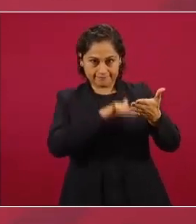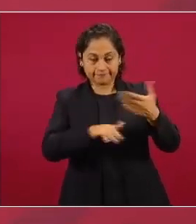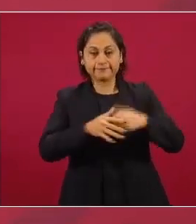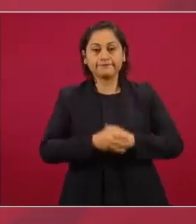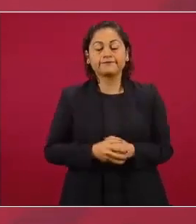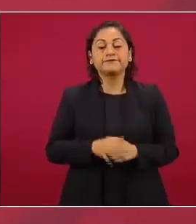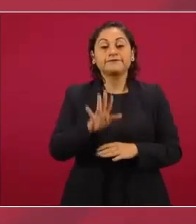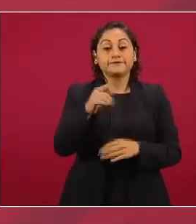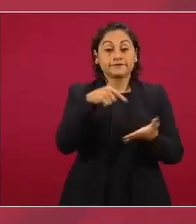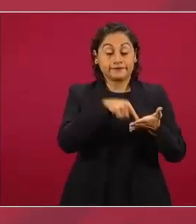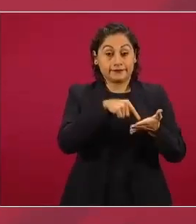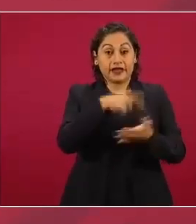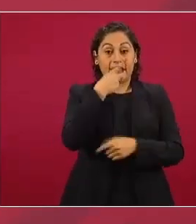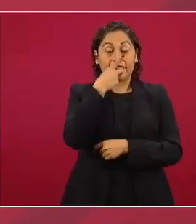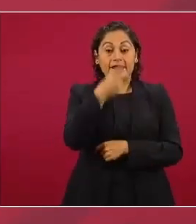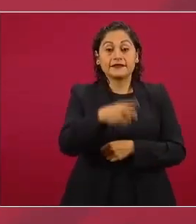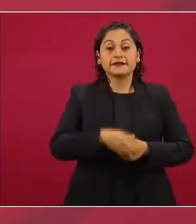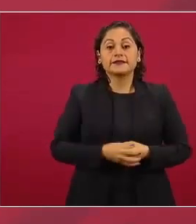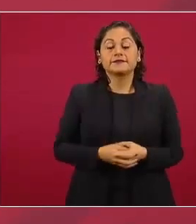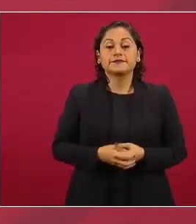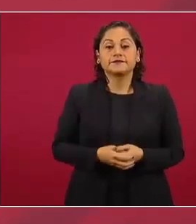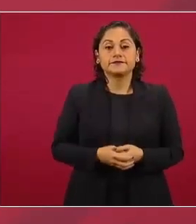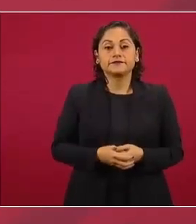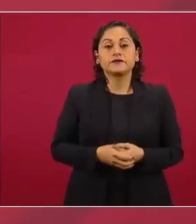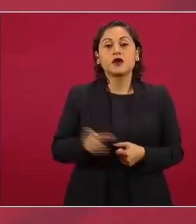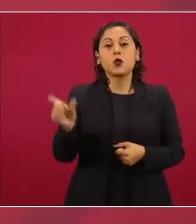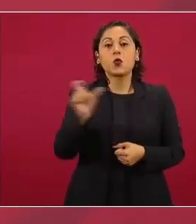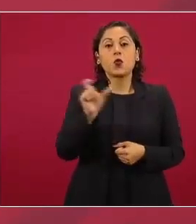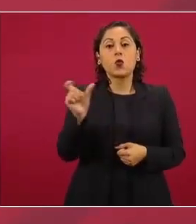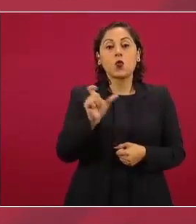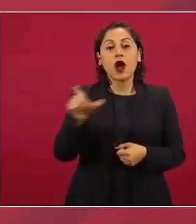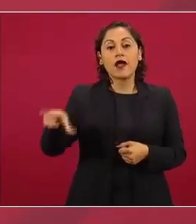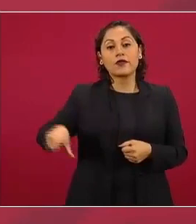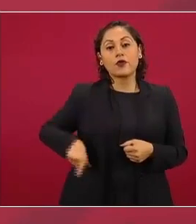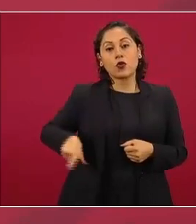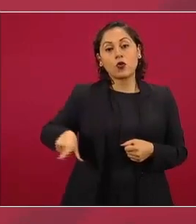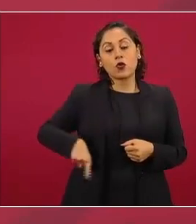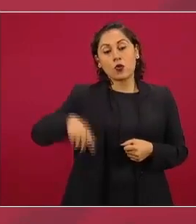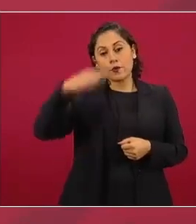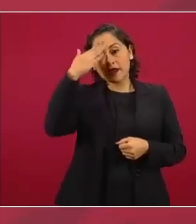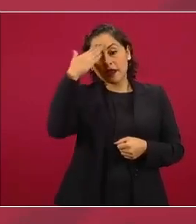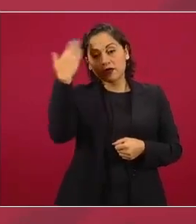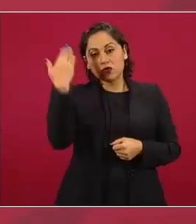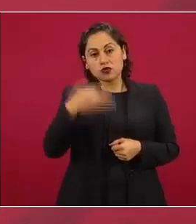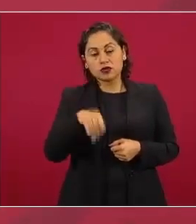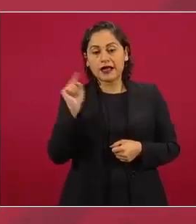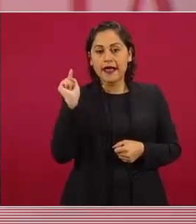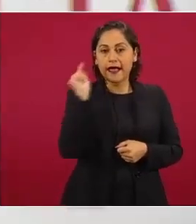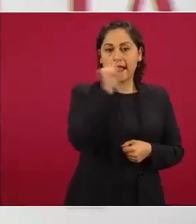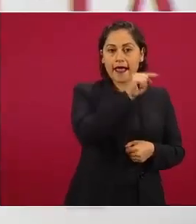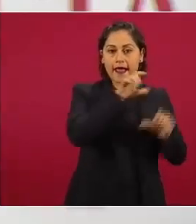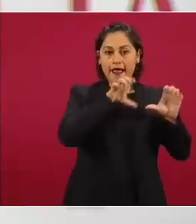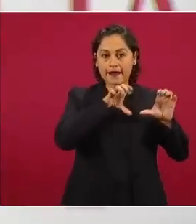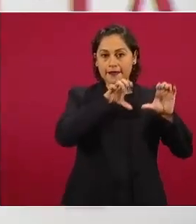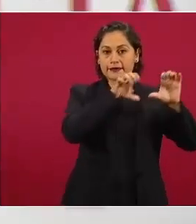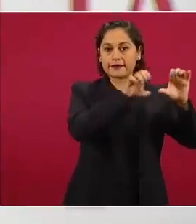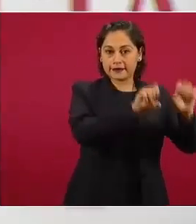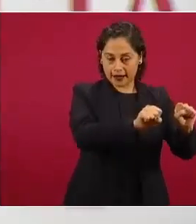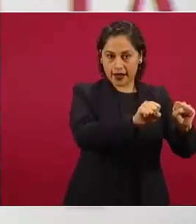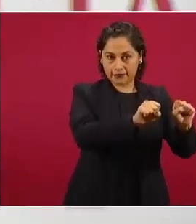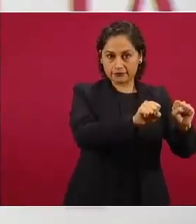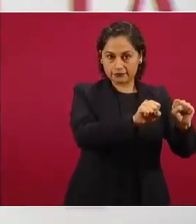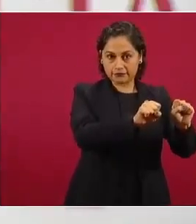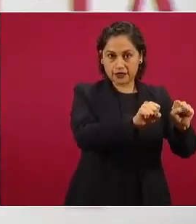dice una vez que se tuvo noticias sobre la detención y los cargos imputados por autoridades estadounidenses al general